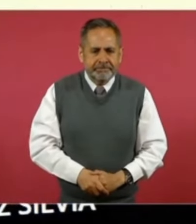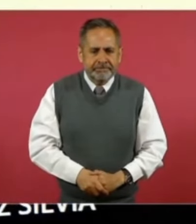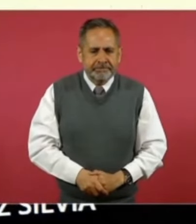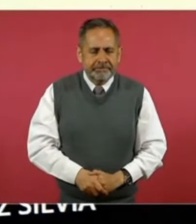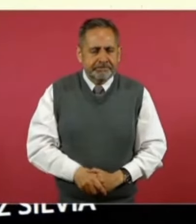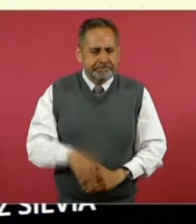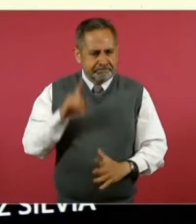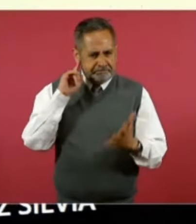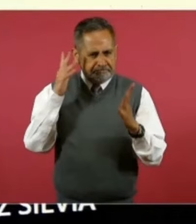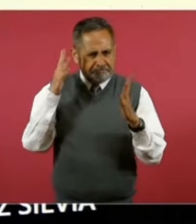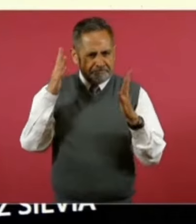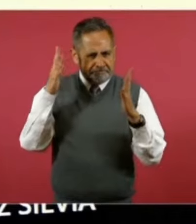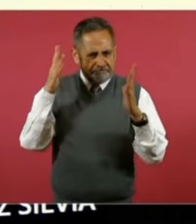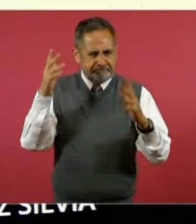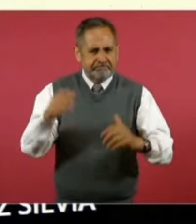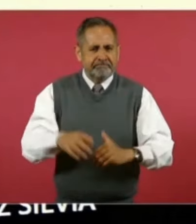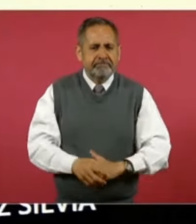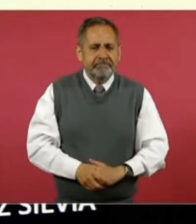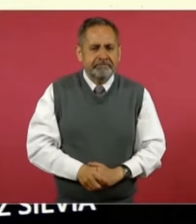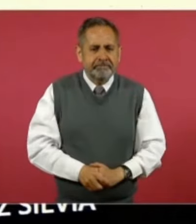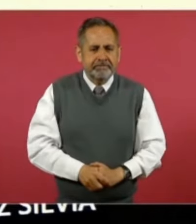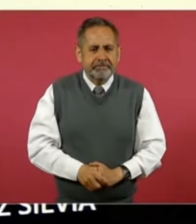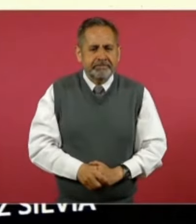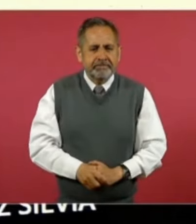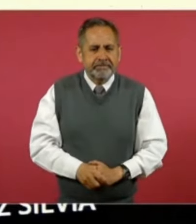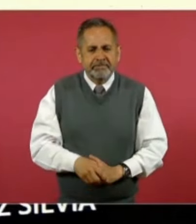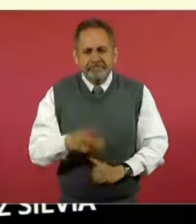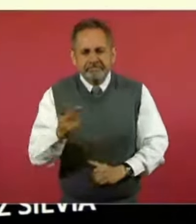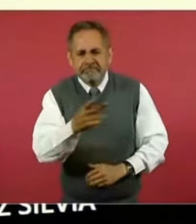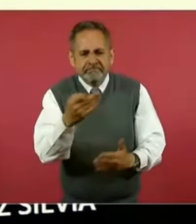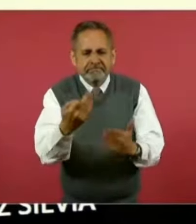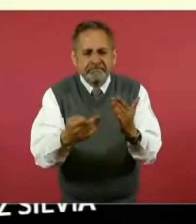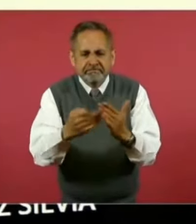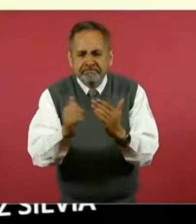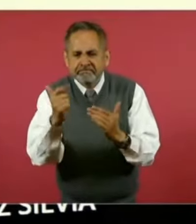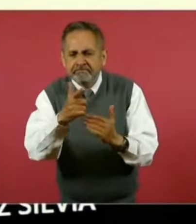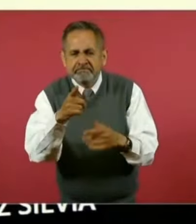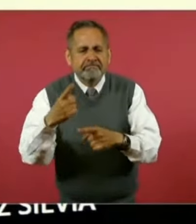Pregunto si falta algún senador o senadora para emitir su voto.